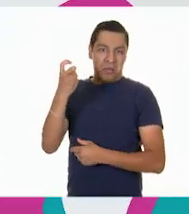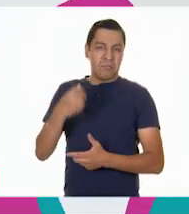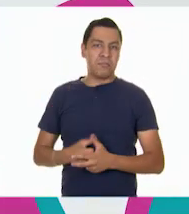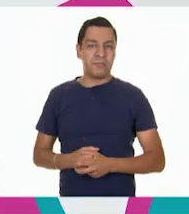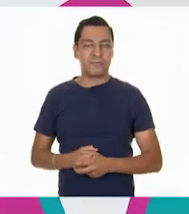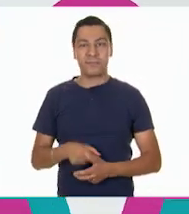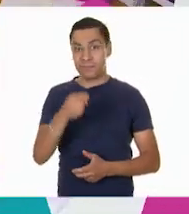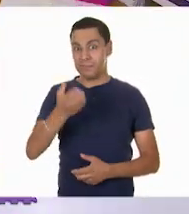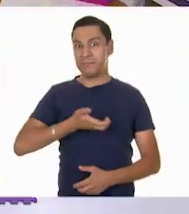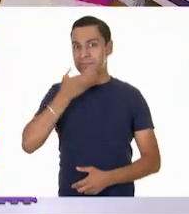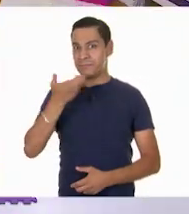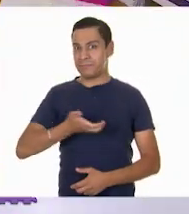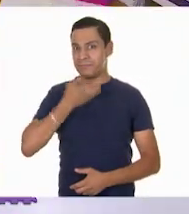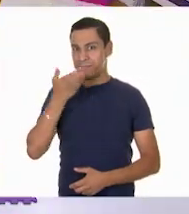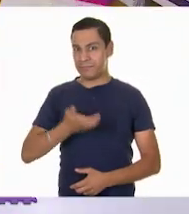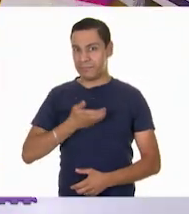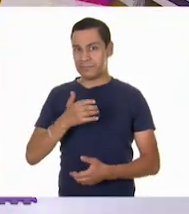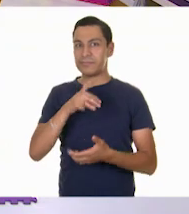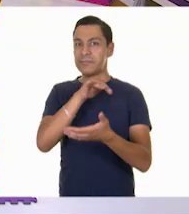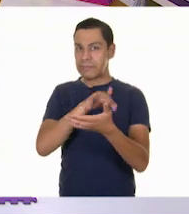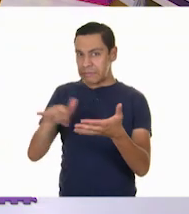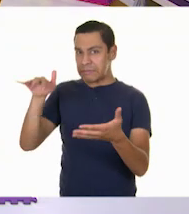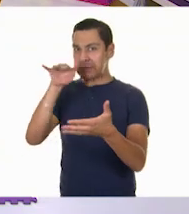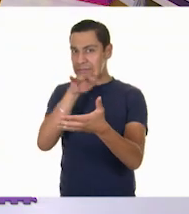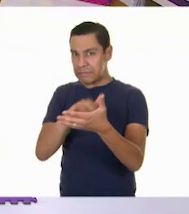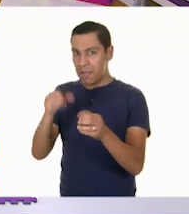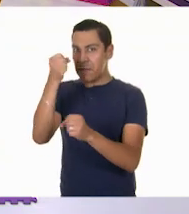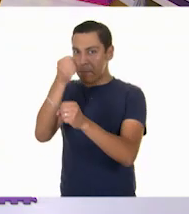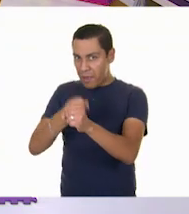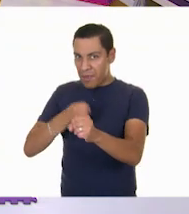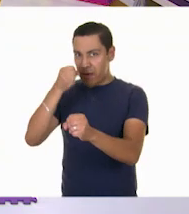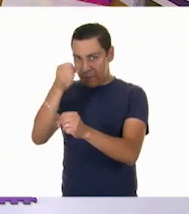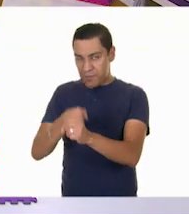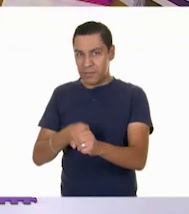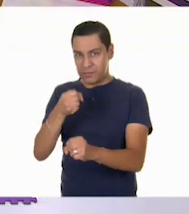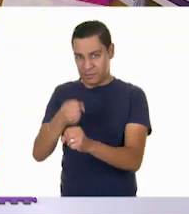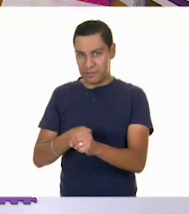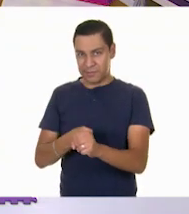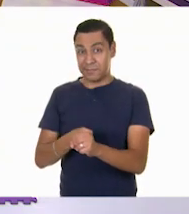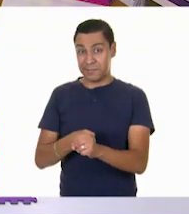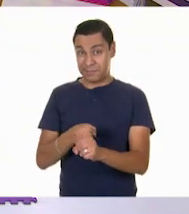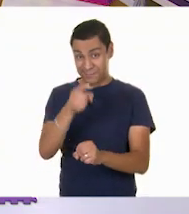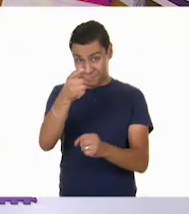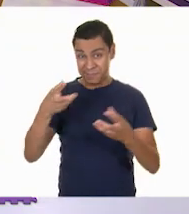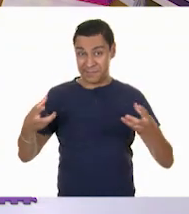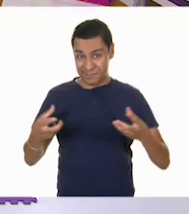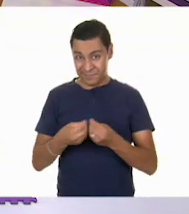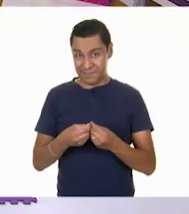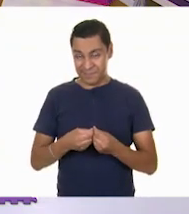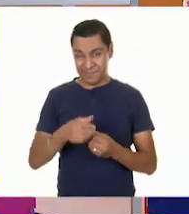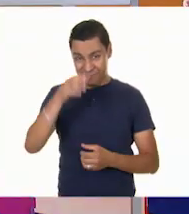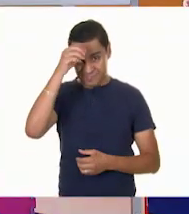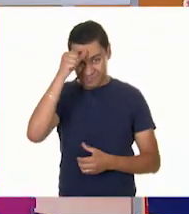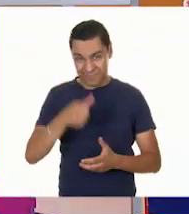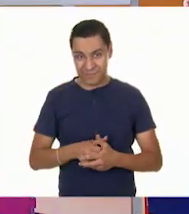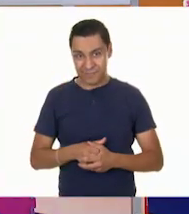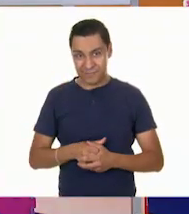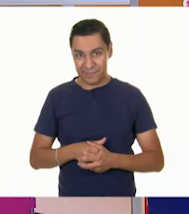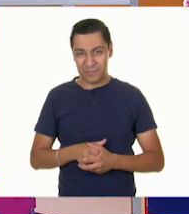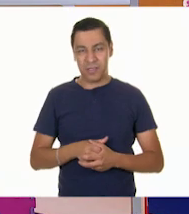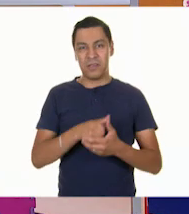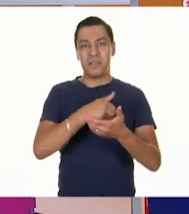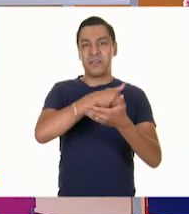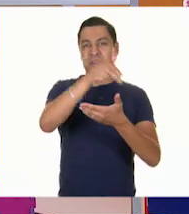que estar practicando nuestra lectura. Ahora, vamos a hacer la actividad juntos. ¿Te parece, Pepe? Claro. Te voy a pedir, por favor, que